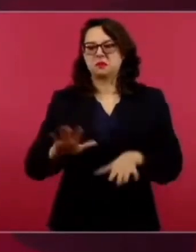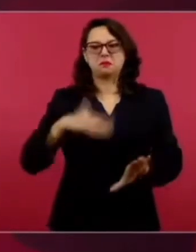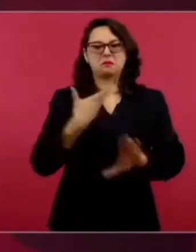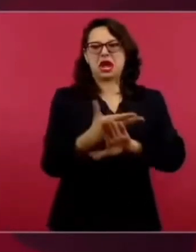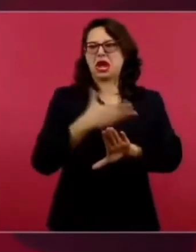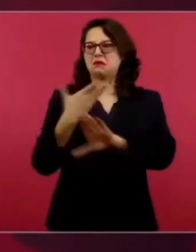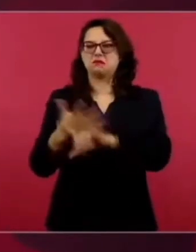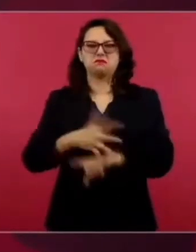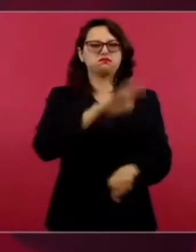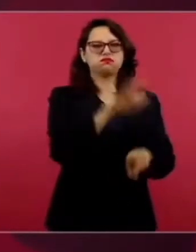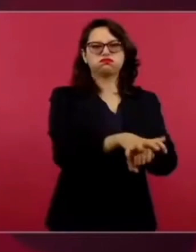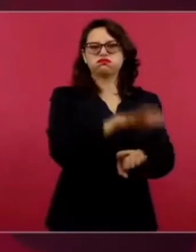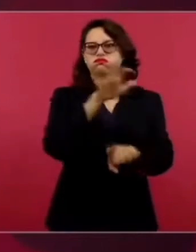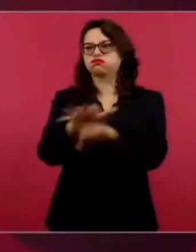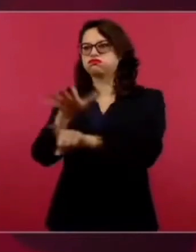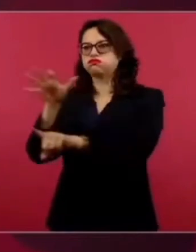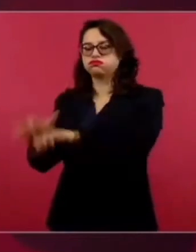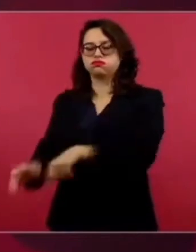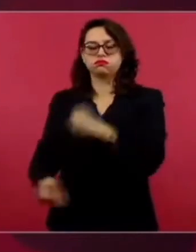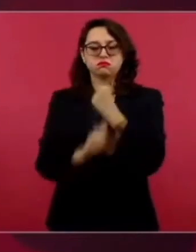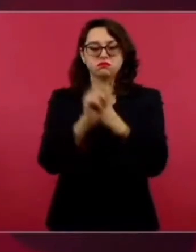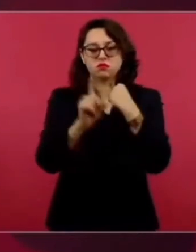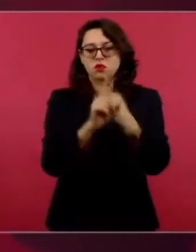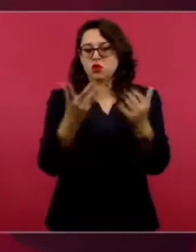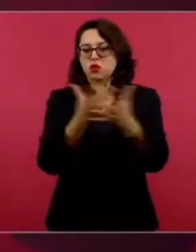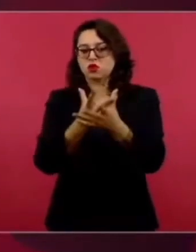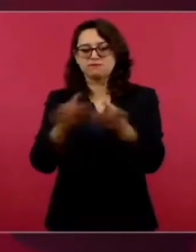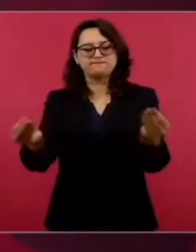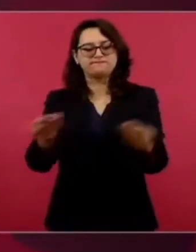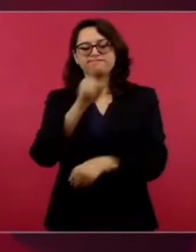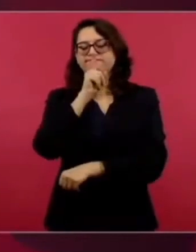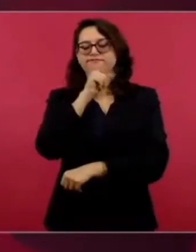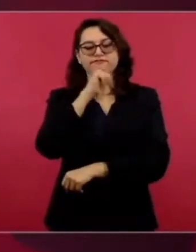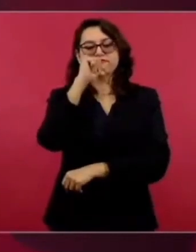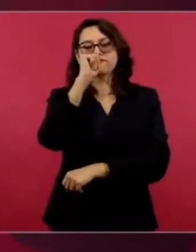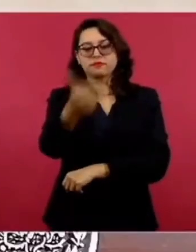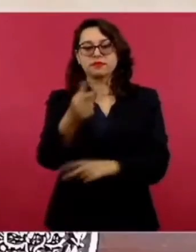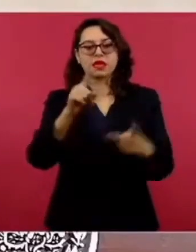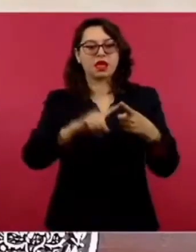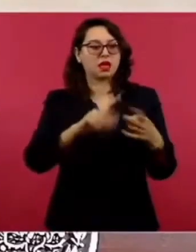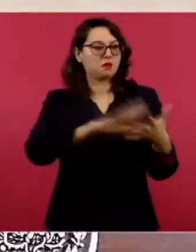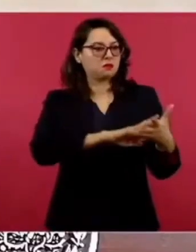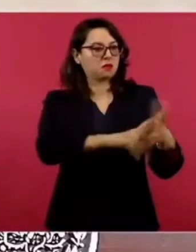coercitivas, que no se puede enfrentar la violencia con la violencia.